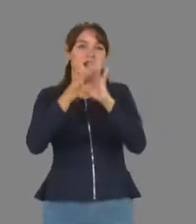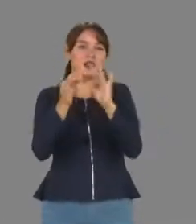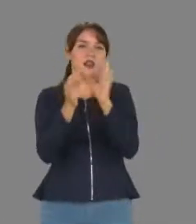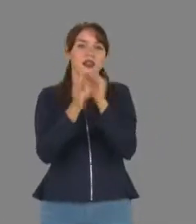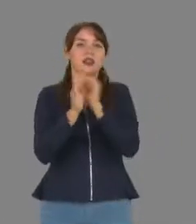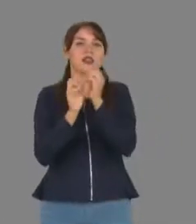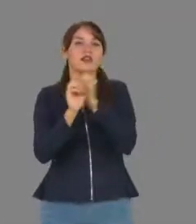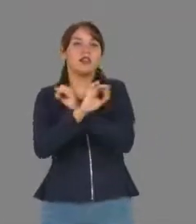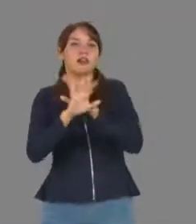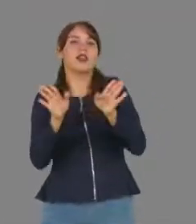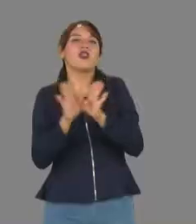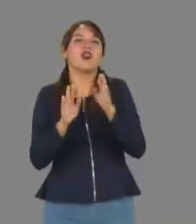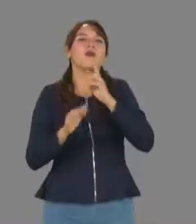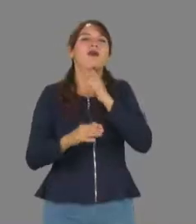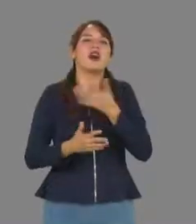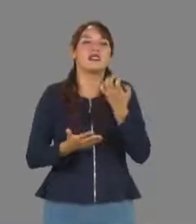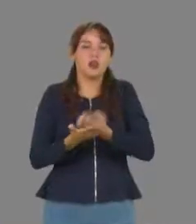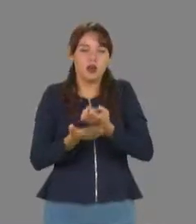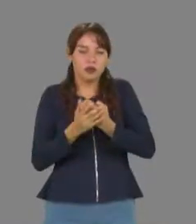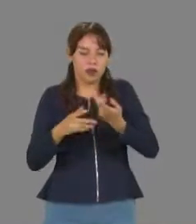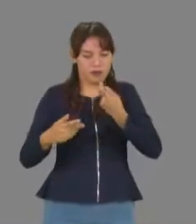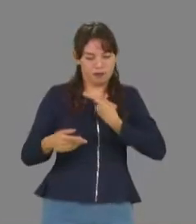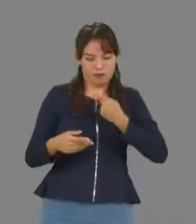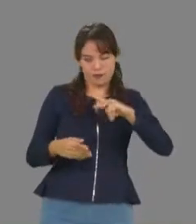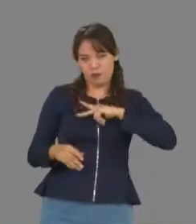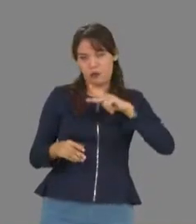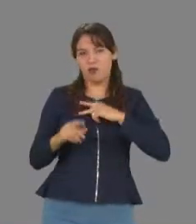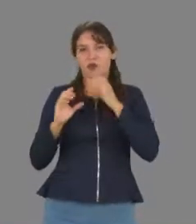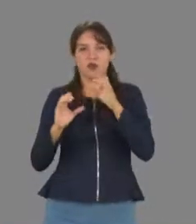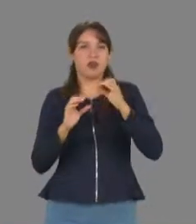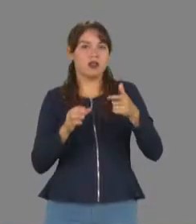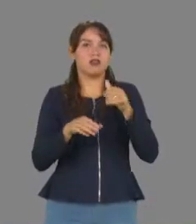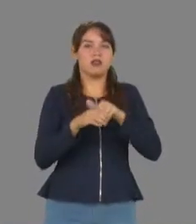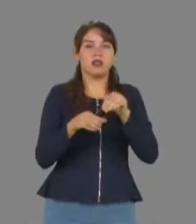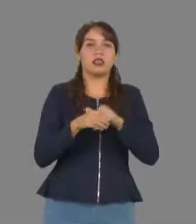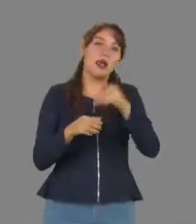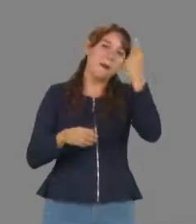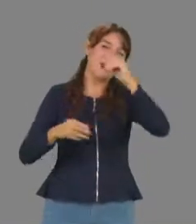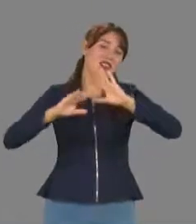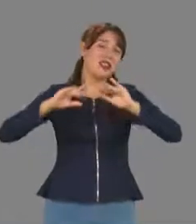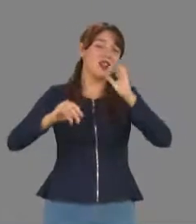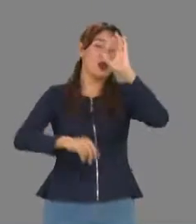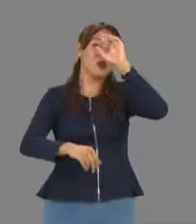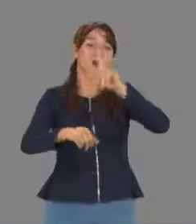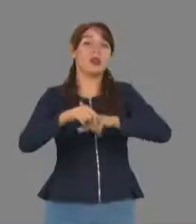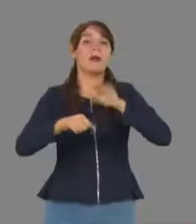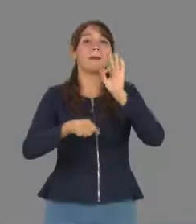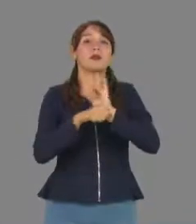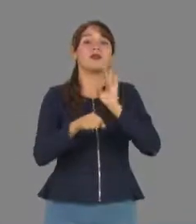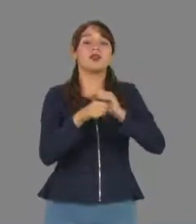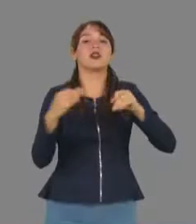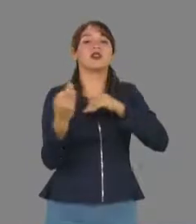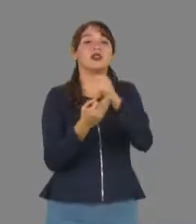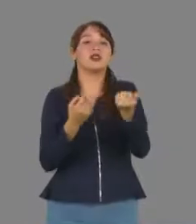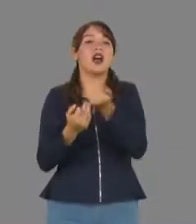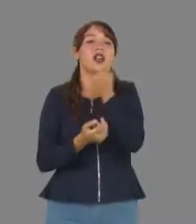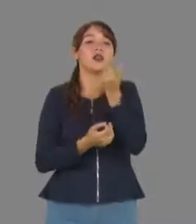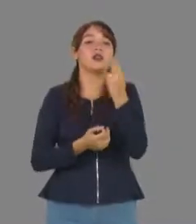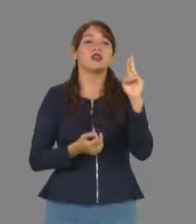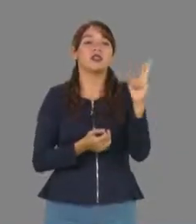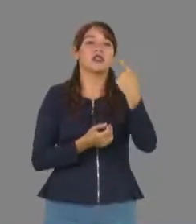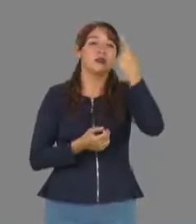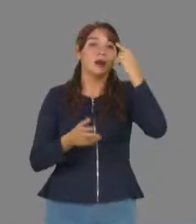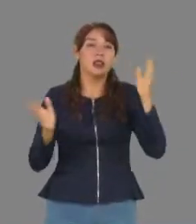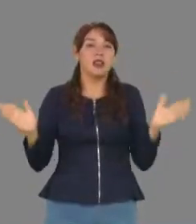de cómo mejorar su economía personal en bien de ellos mismos. Con ello, buscan generar esta cultura en beneficio de los universitarios al promover el desarrollo de